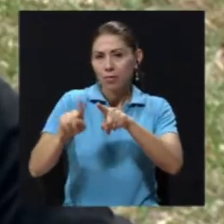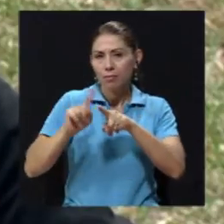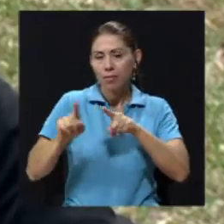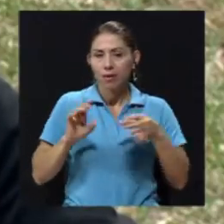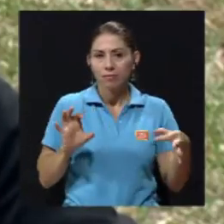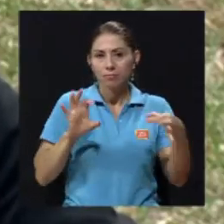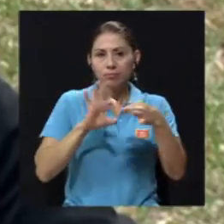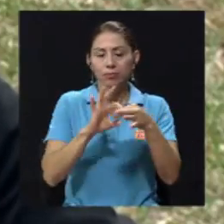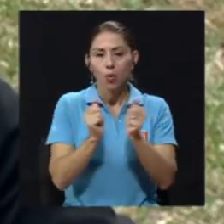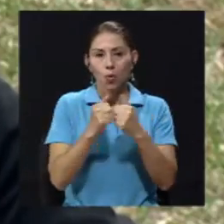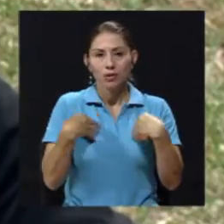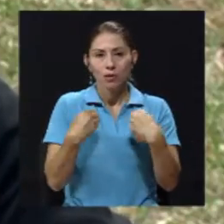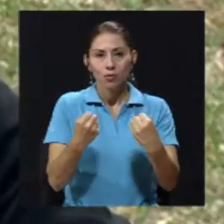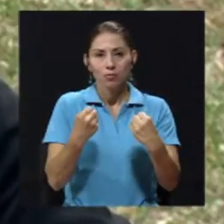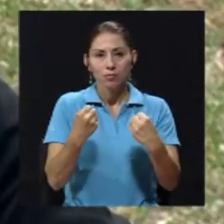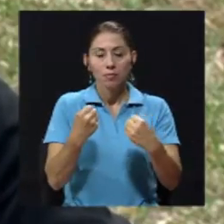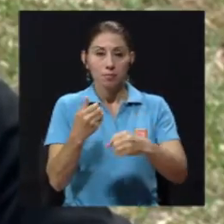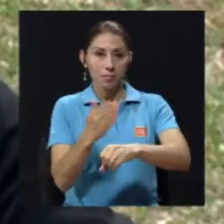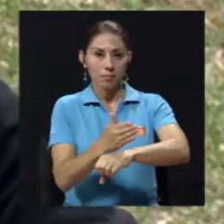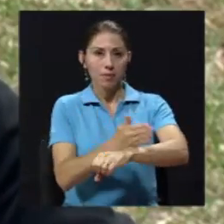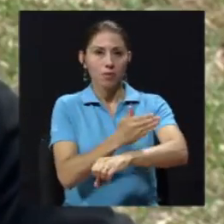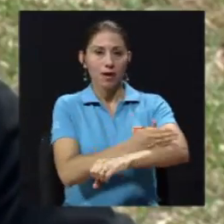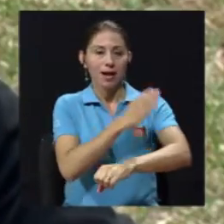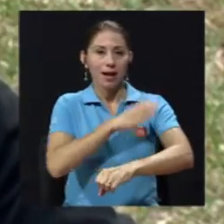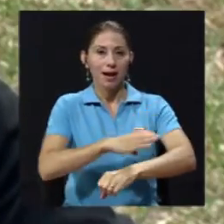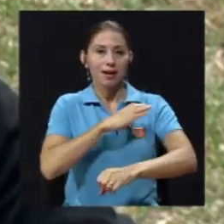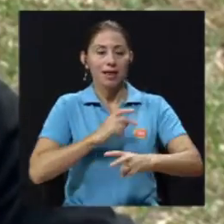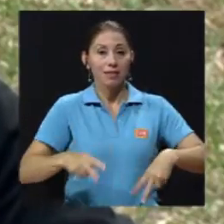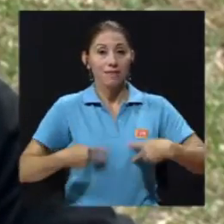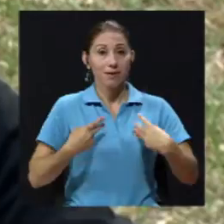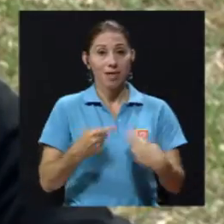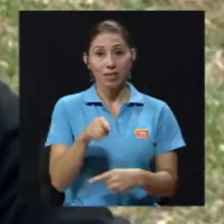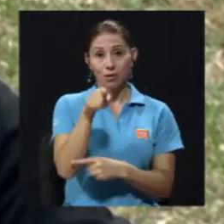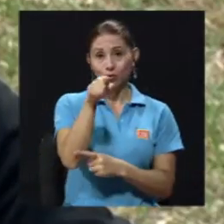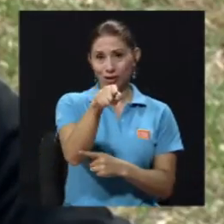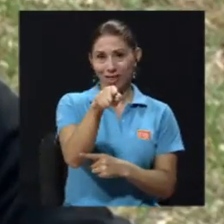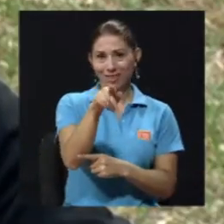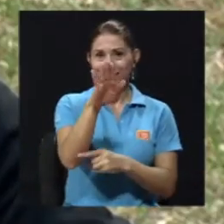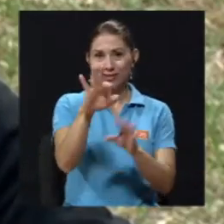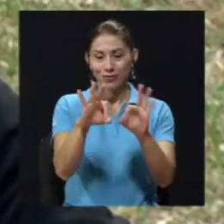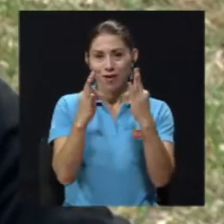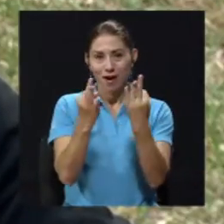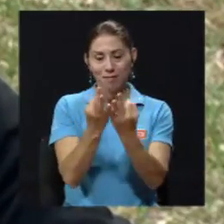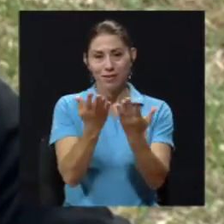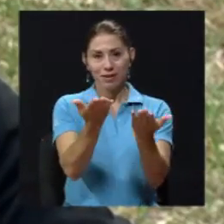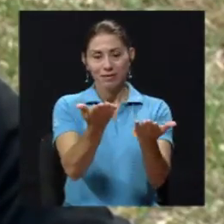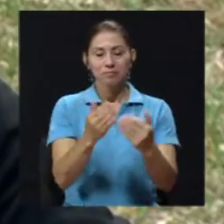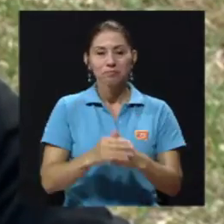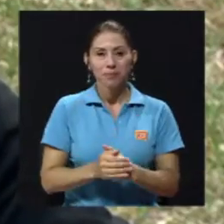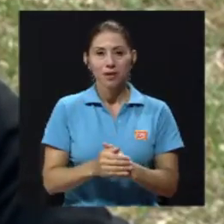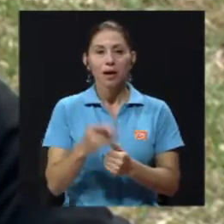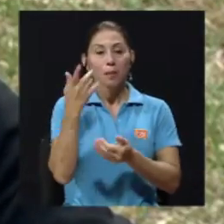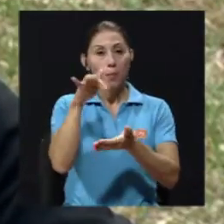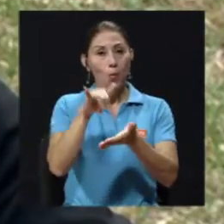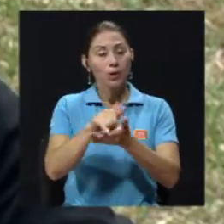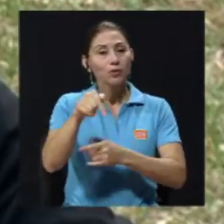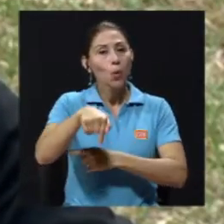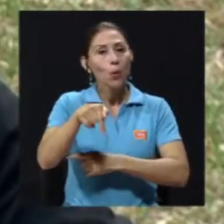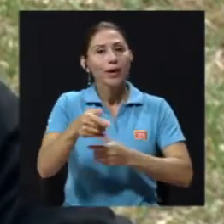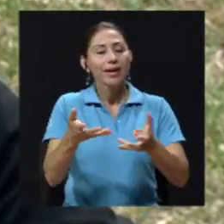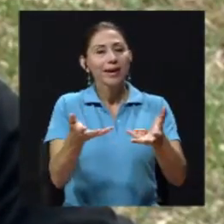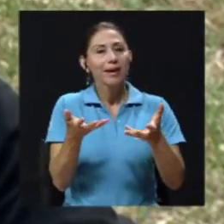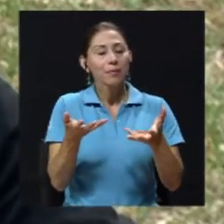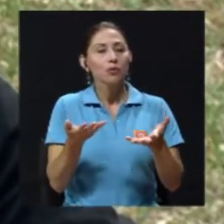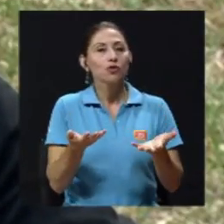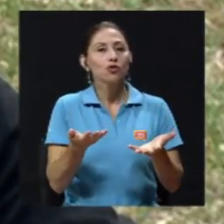mejorar la calidad de vida de usted y de los suyos allá en sus hogares. Y es por esto que el día de hoy